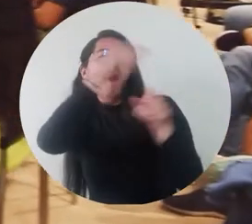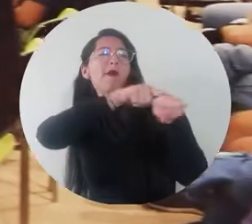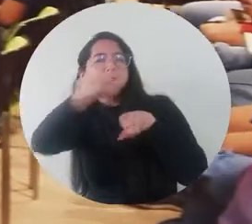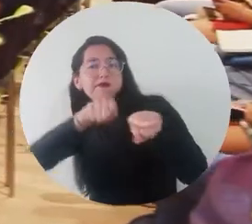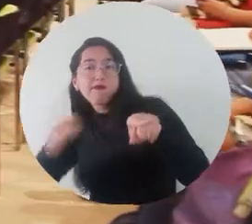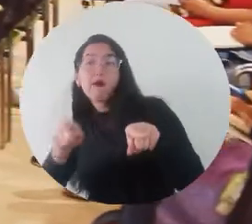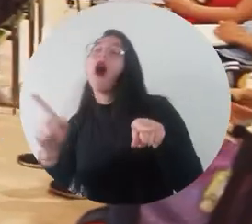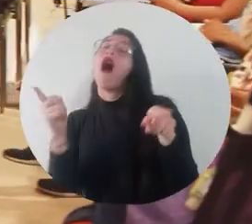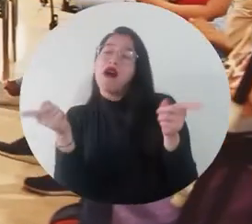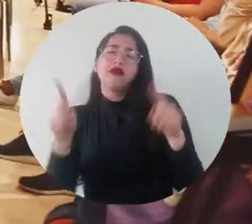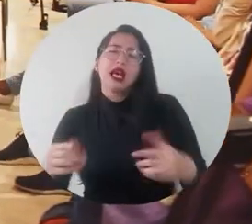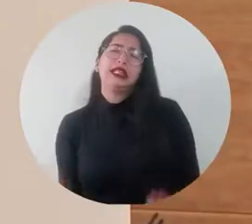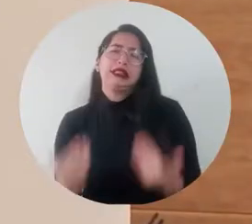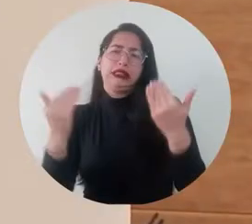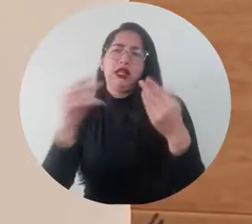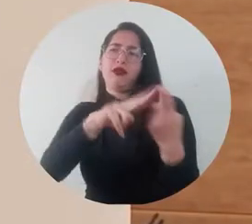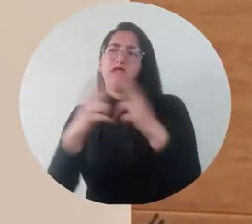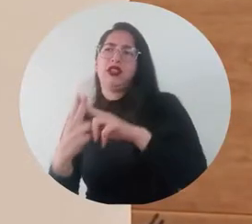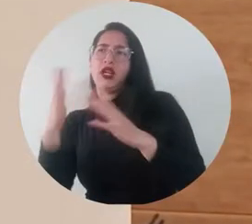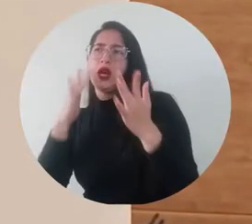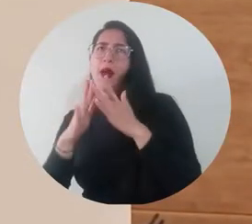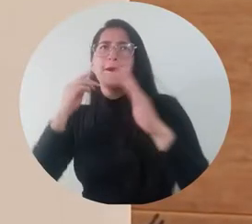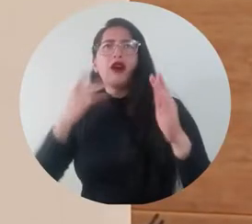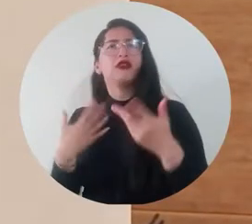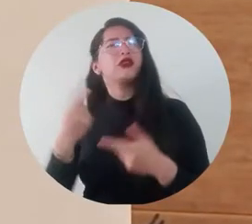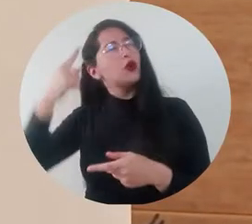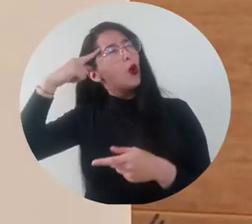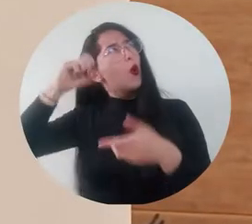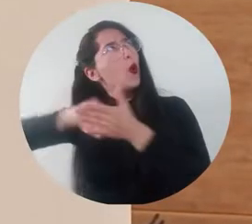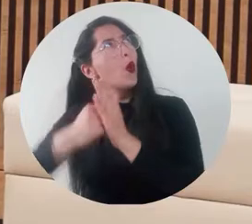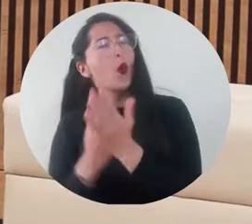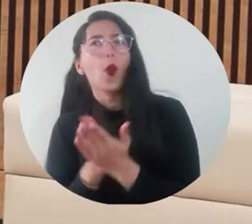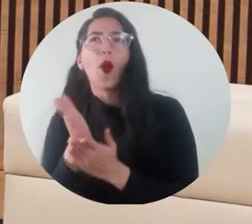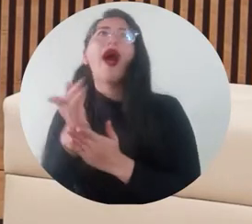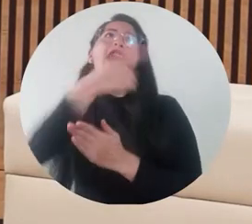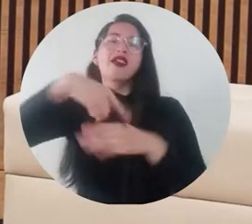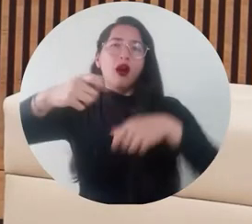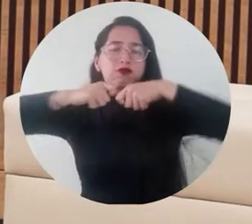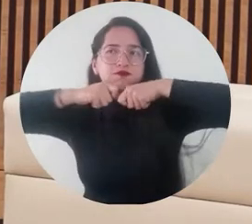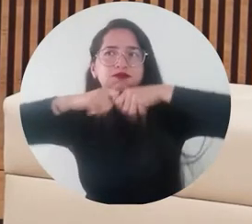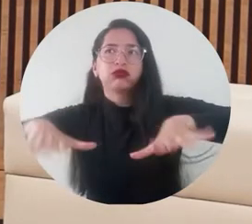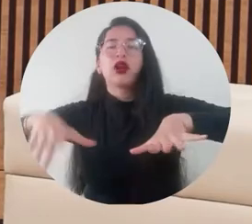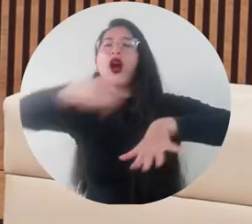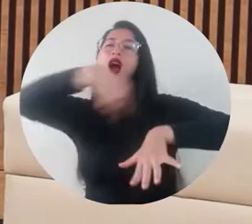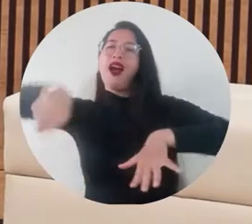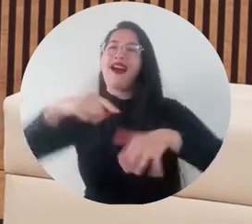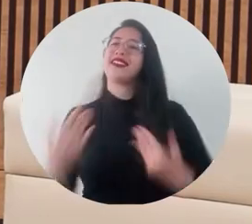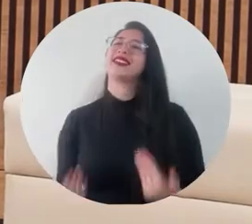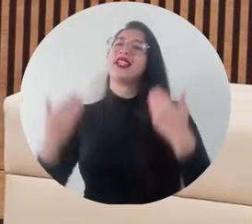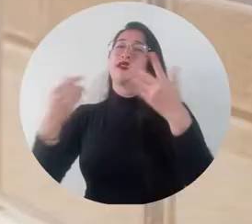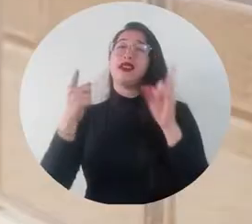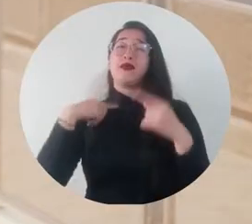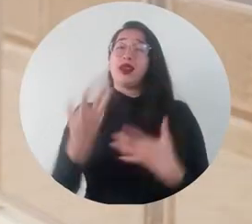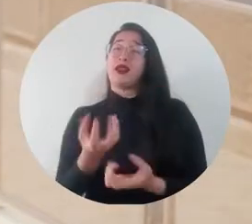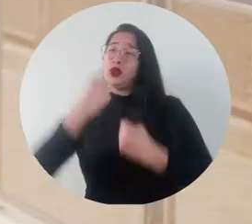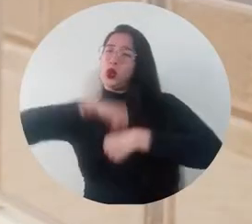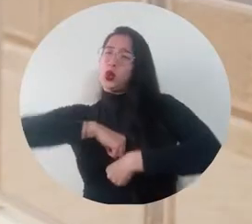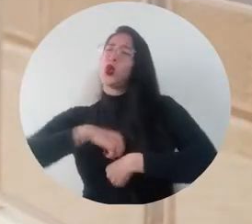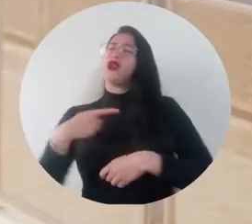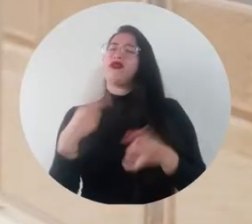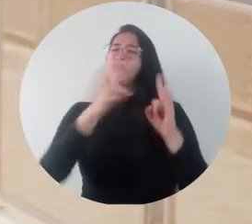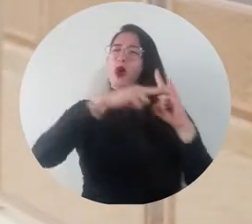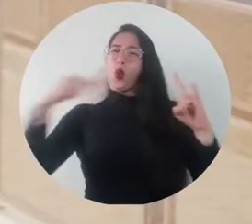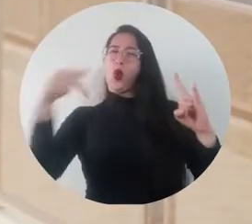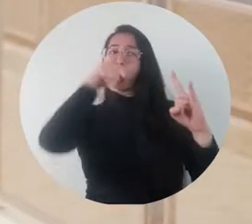estudiantes, núcleos de investigadores La Universidad del Magdalena es una institución que nos genera orgullo a todas las personas en la región es una